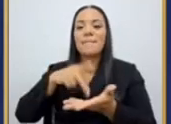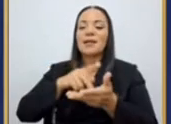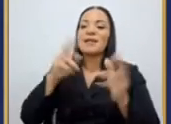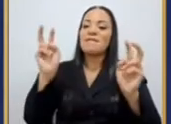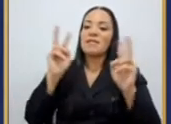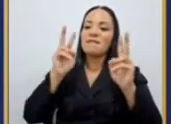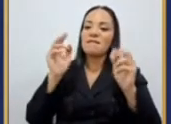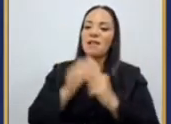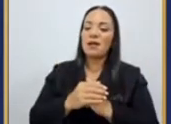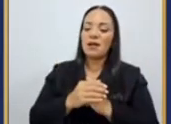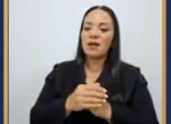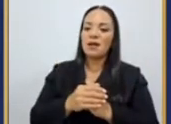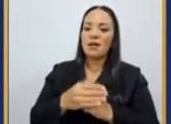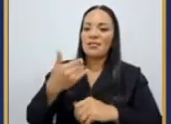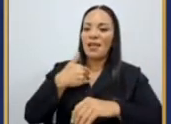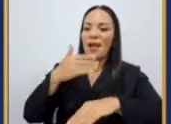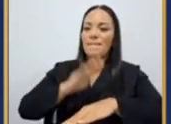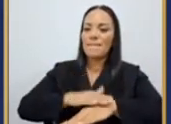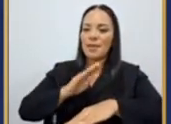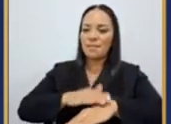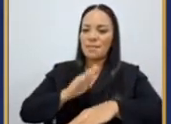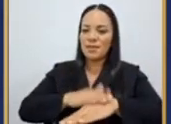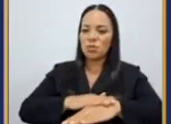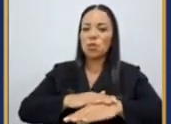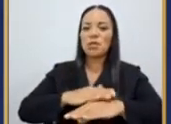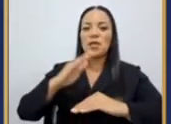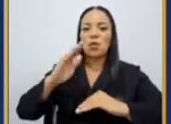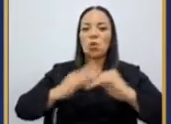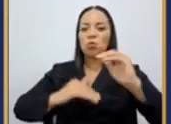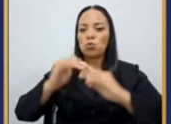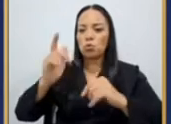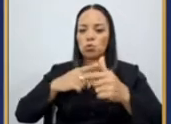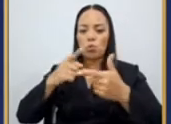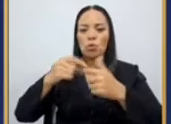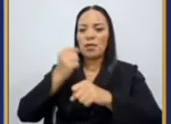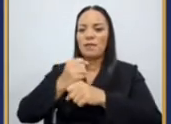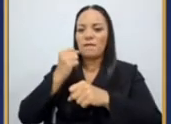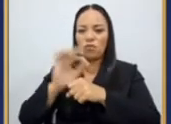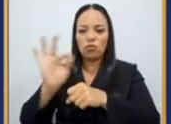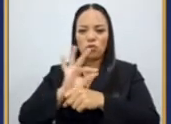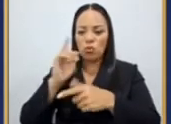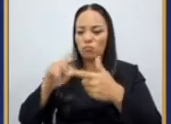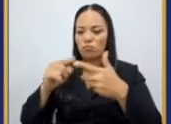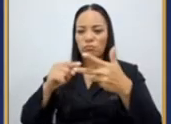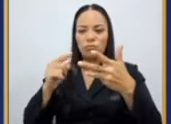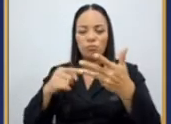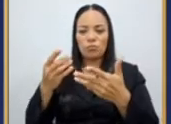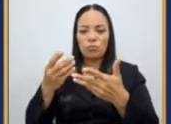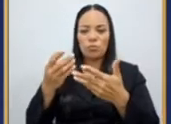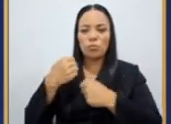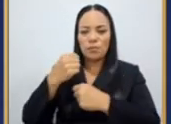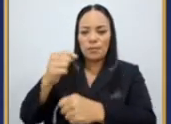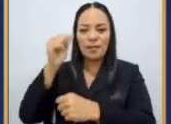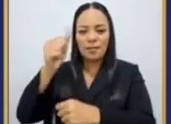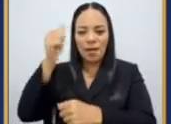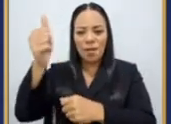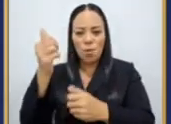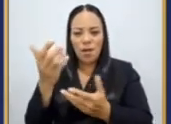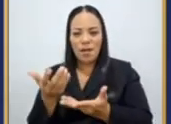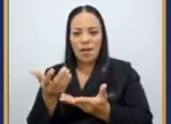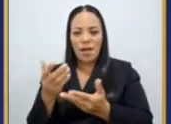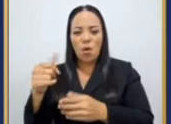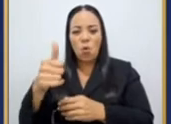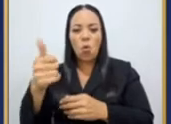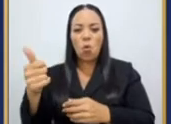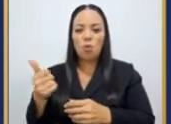obtenido permisos de construcción, operación, etcétera, la municipalidad de la abuela y de otras